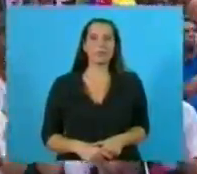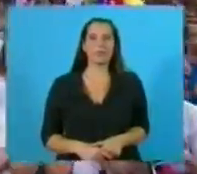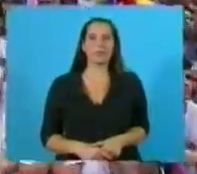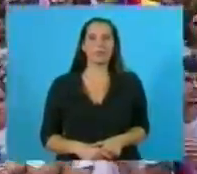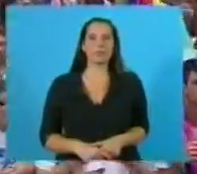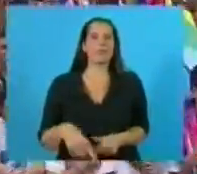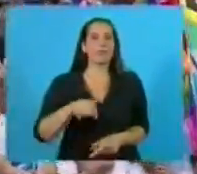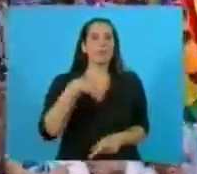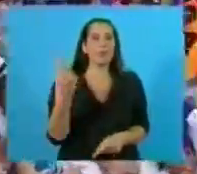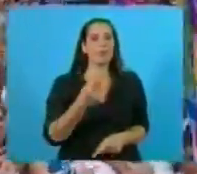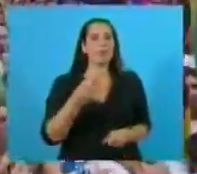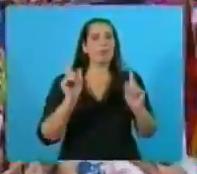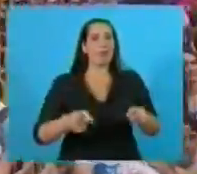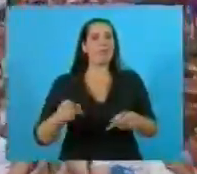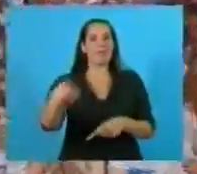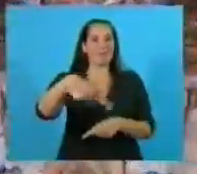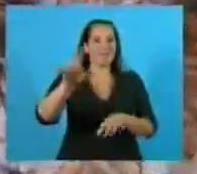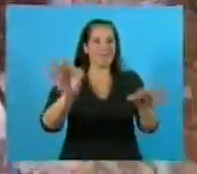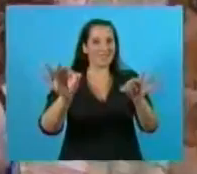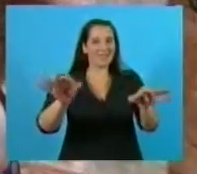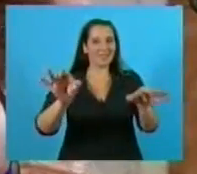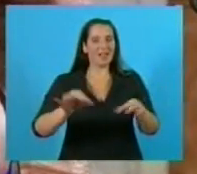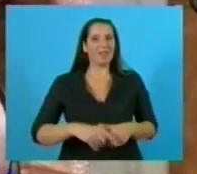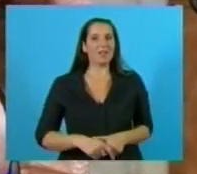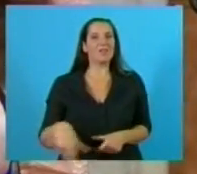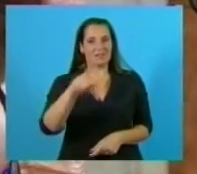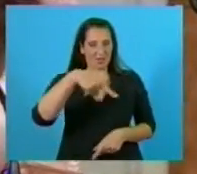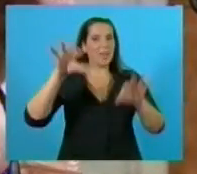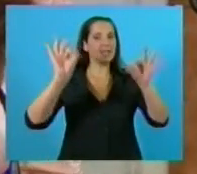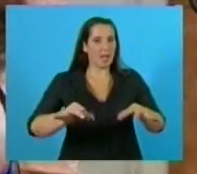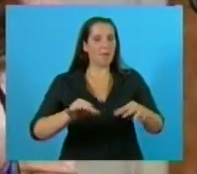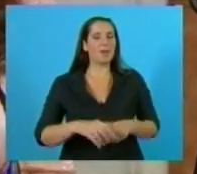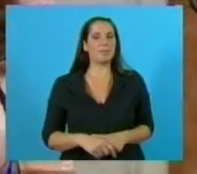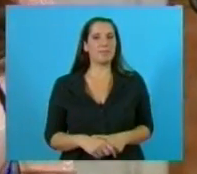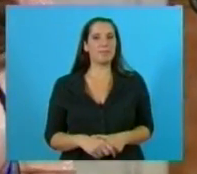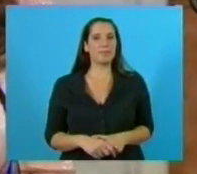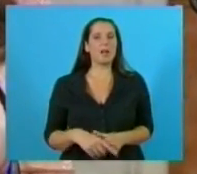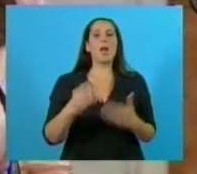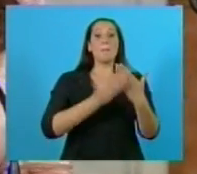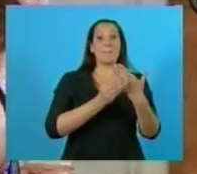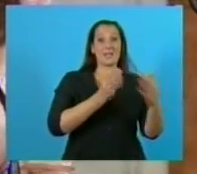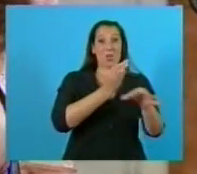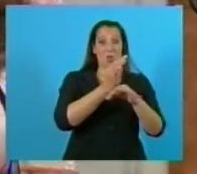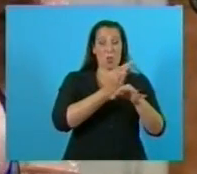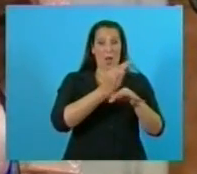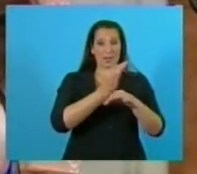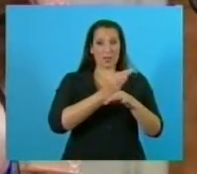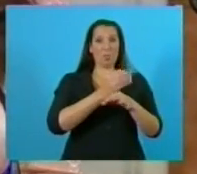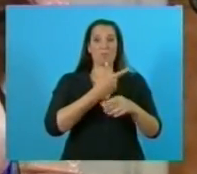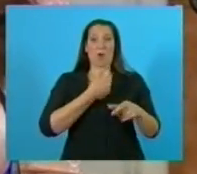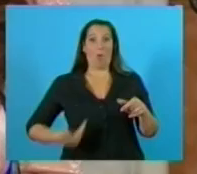Todo esto también, ustedes saben que el Ministerio de Educación, el Estado Nacional,